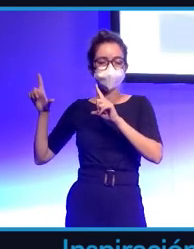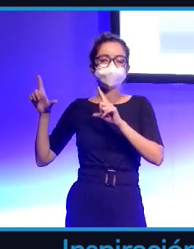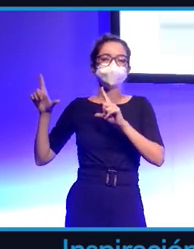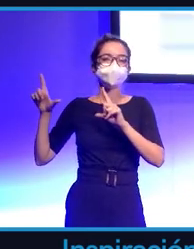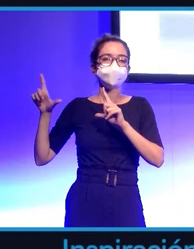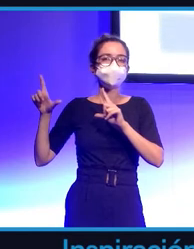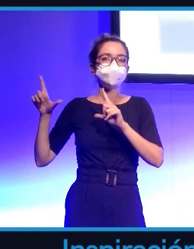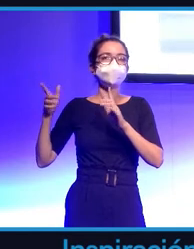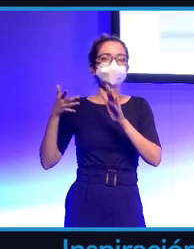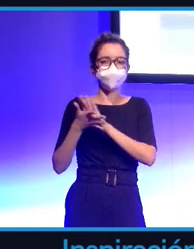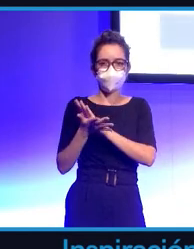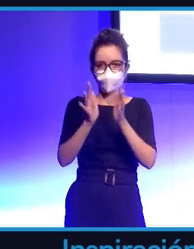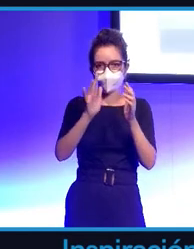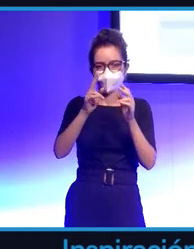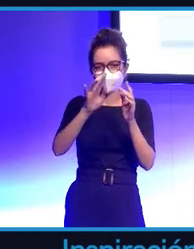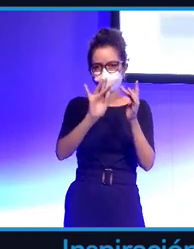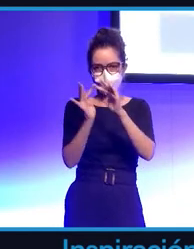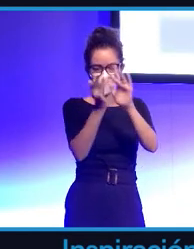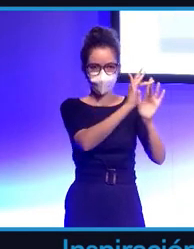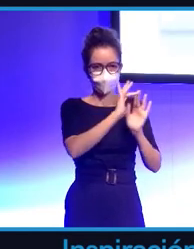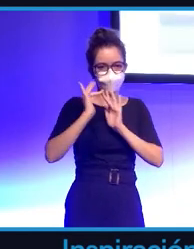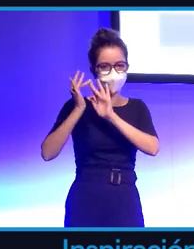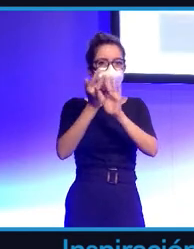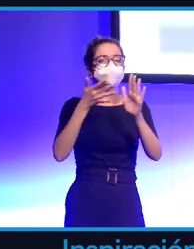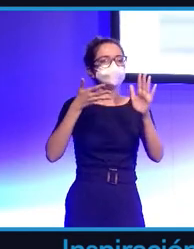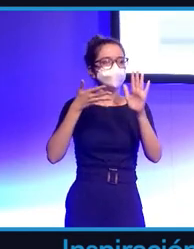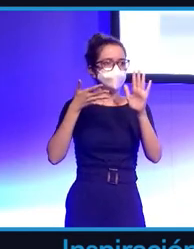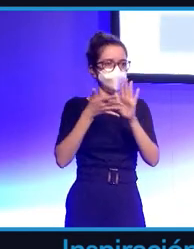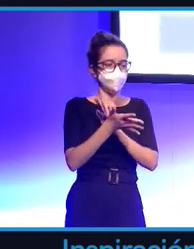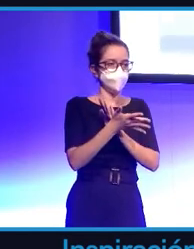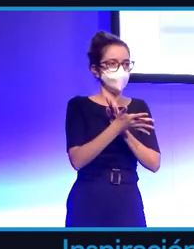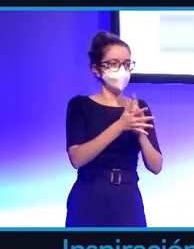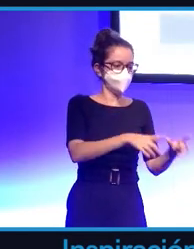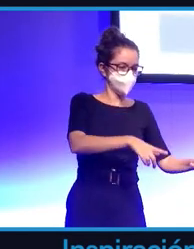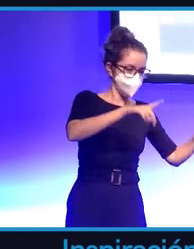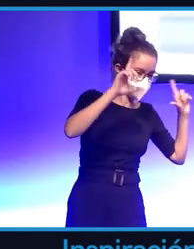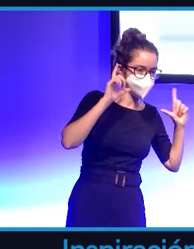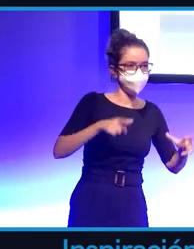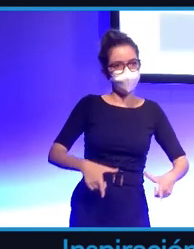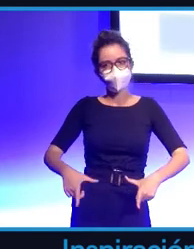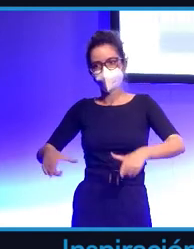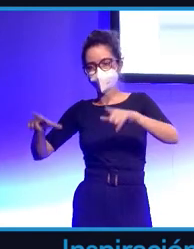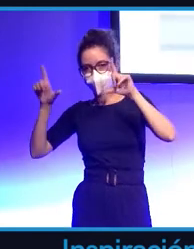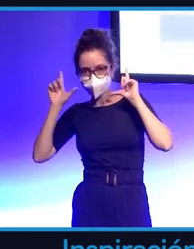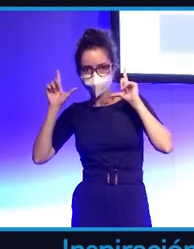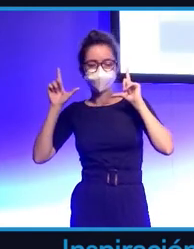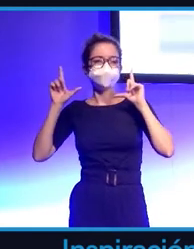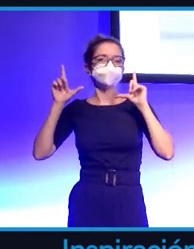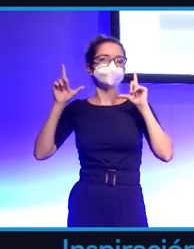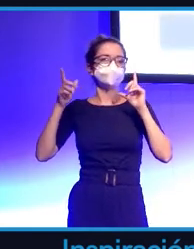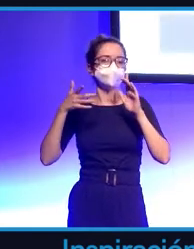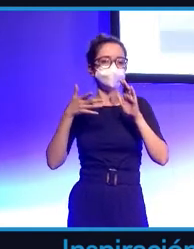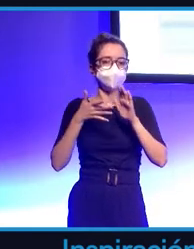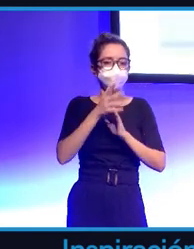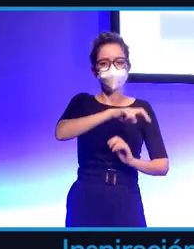están interconectados, o sea, tú puedes ir de un metaverso a otro, por ahora no saltar de uno a otro literalmente, pero sí que vas a poder